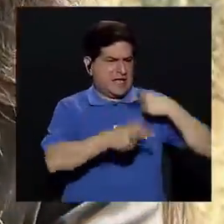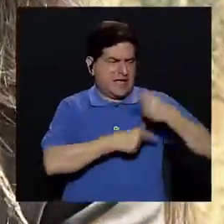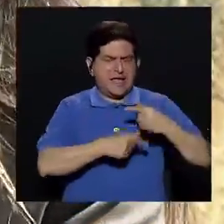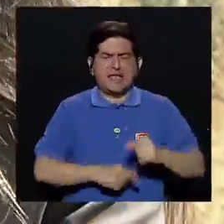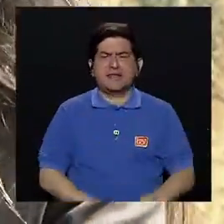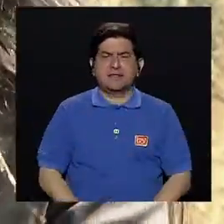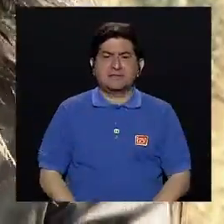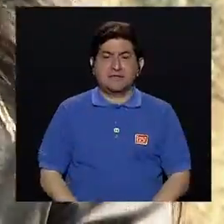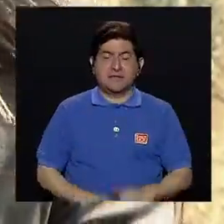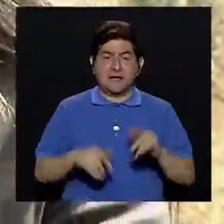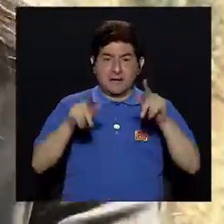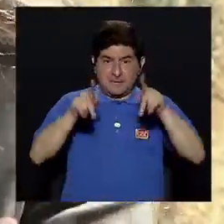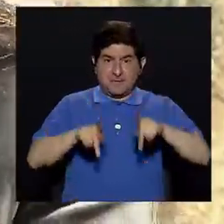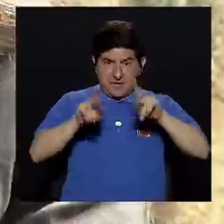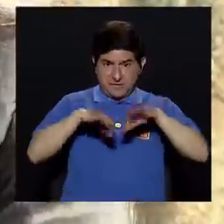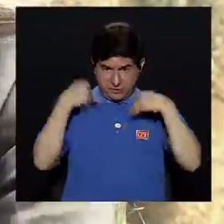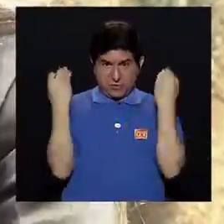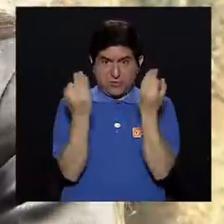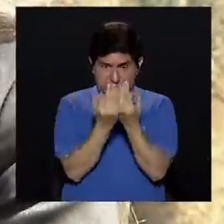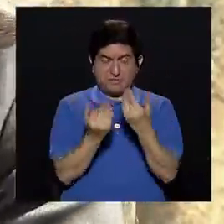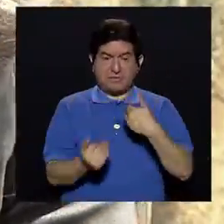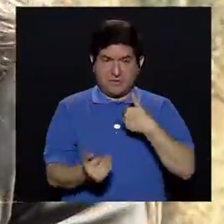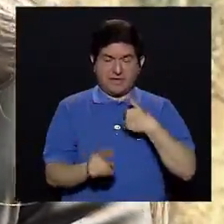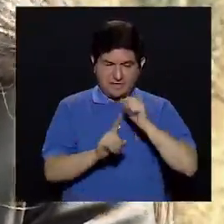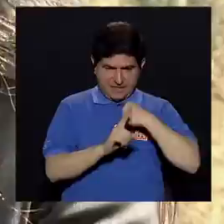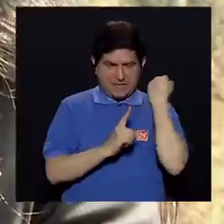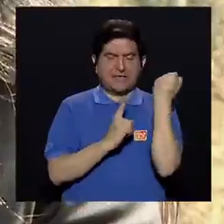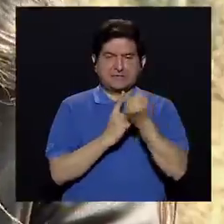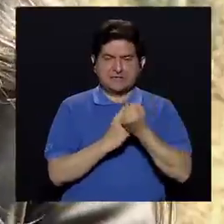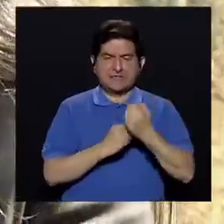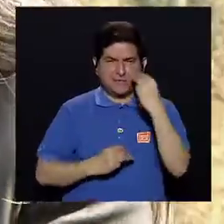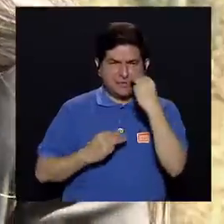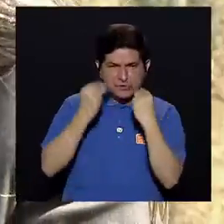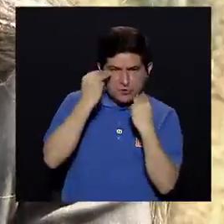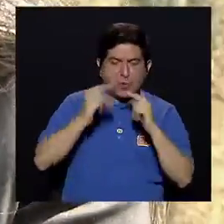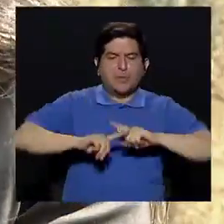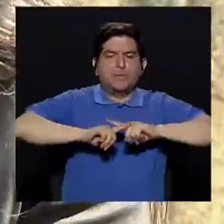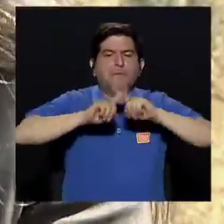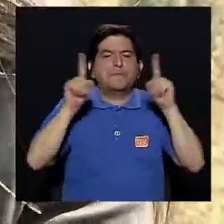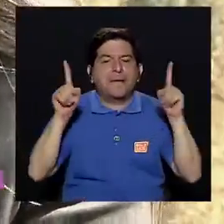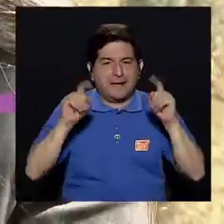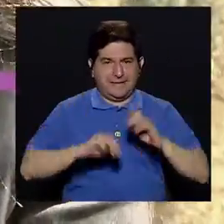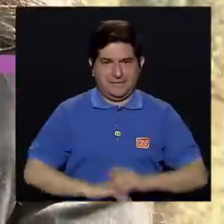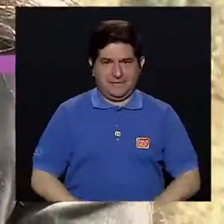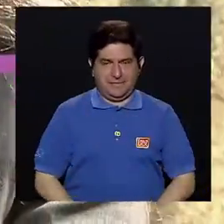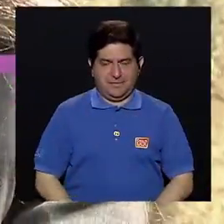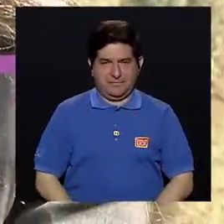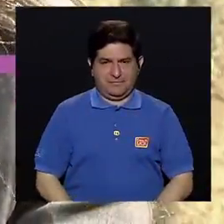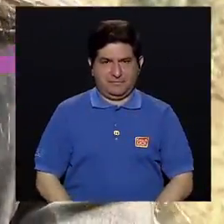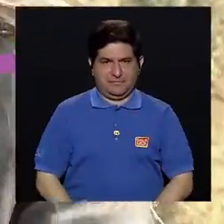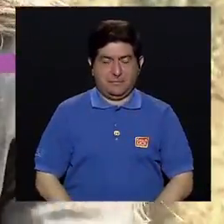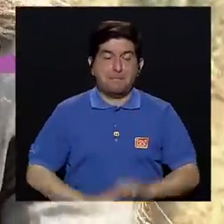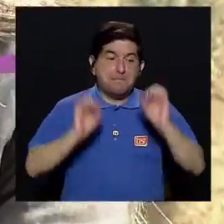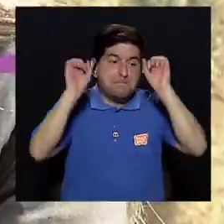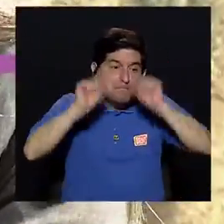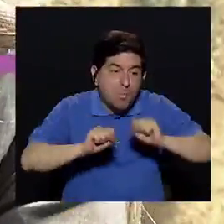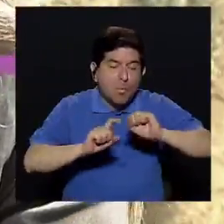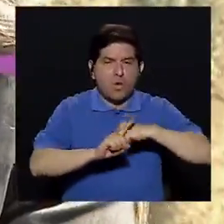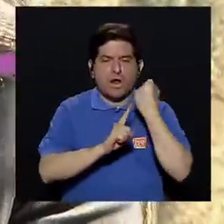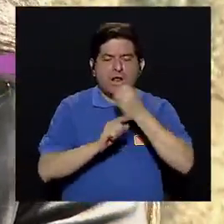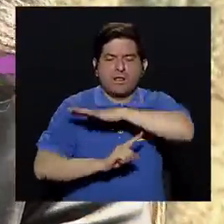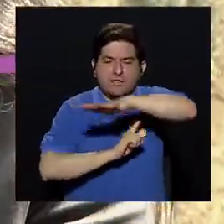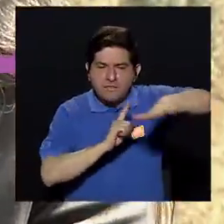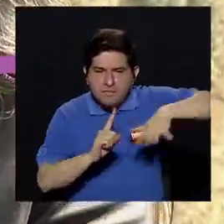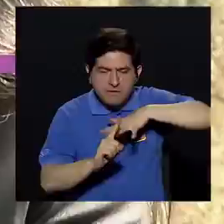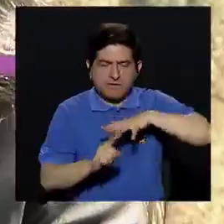por alguien en la familia que tenga este tipo de malformación. Pero puede haber factores